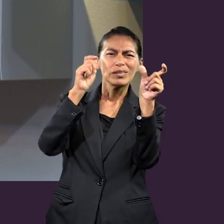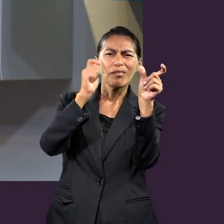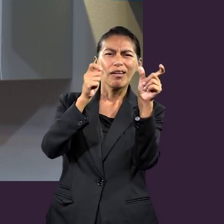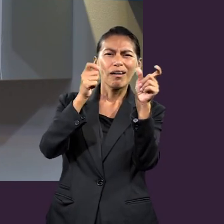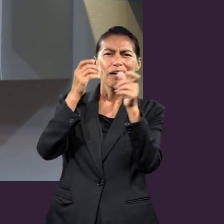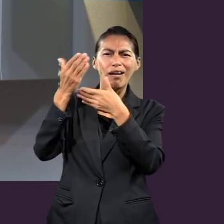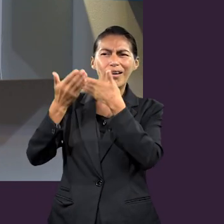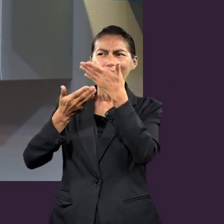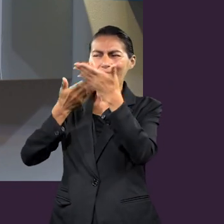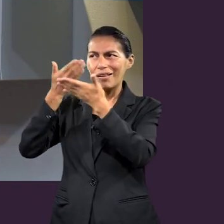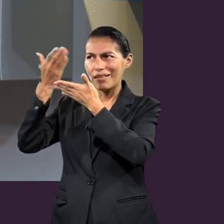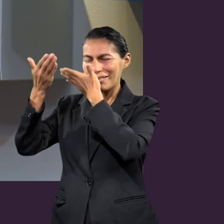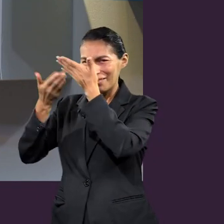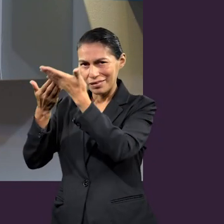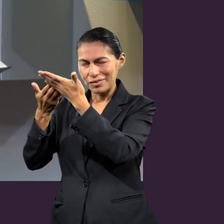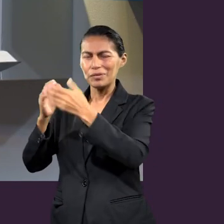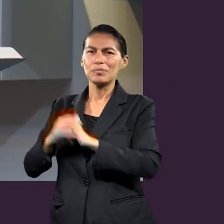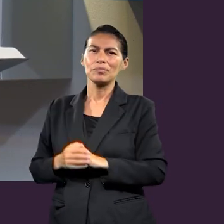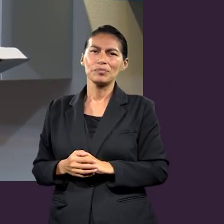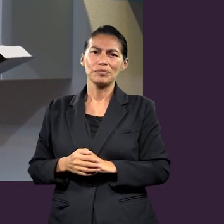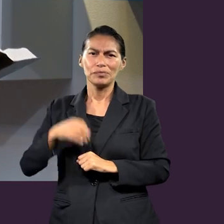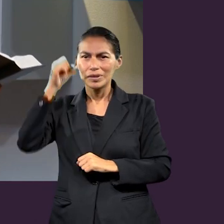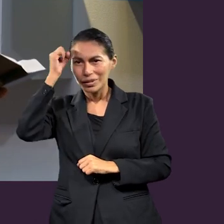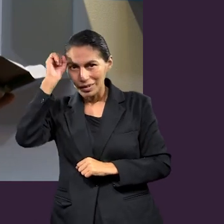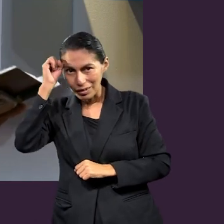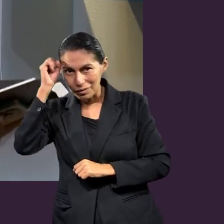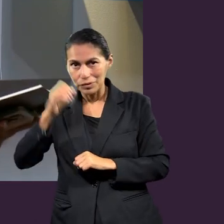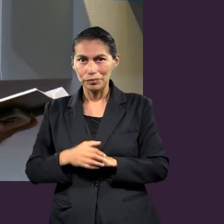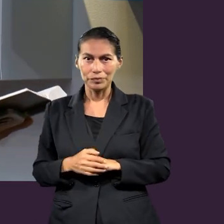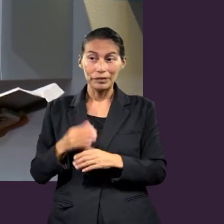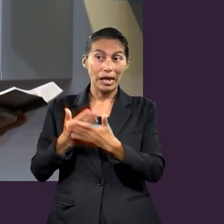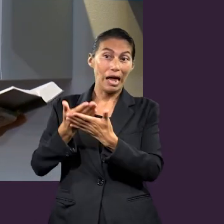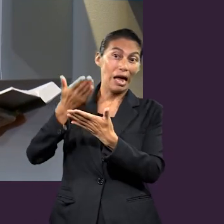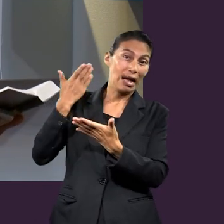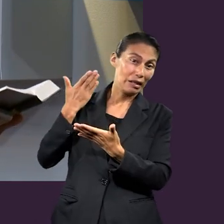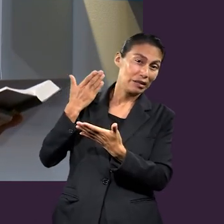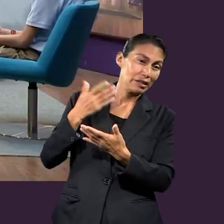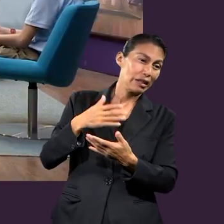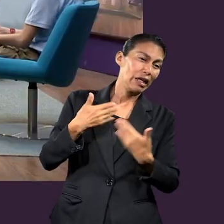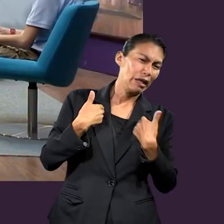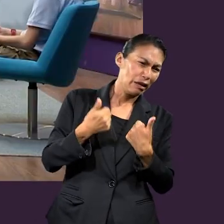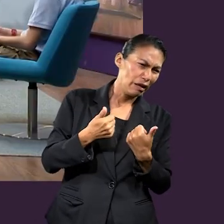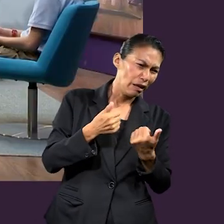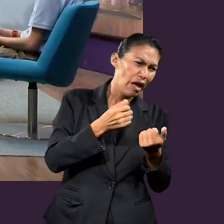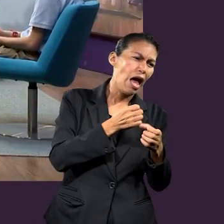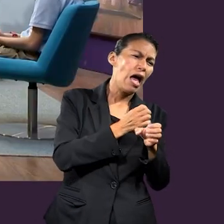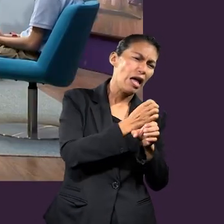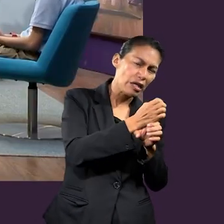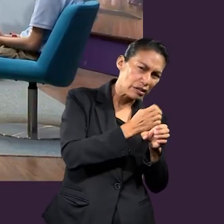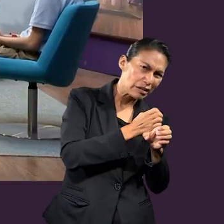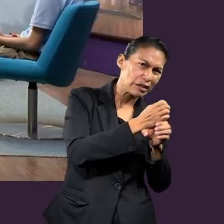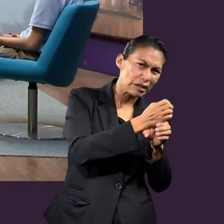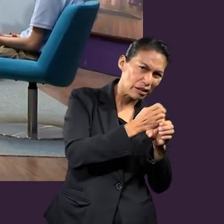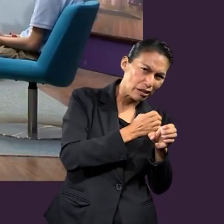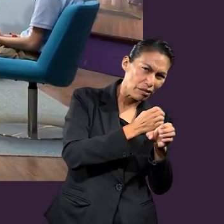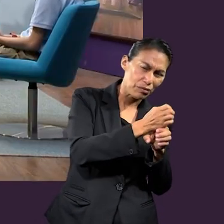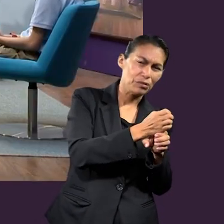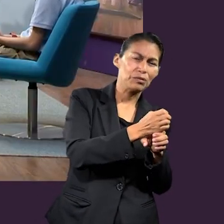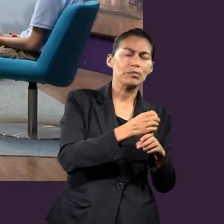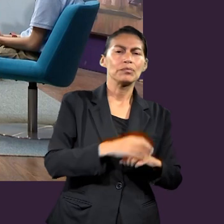lo entendemos como siervos. En aquellos tiempos se entendía como qué? Como esclavos. Como esclavos. Como esclavos.